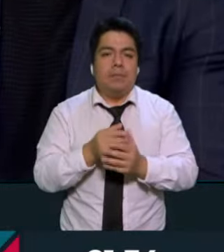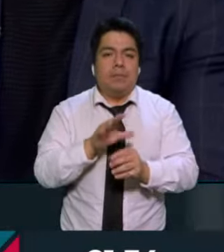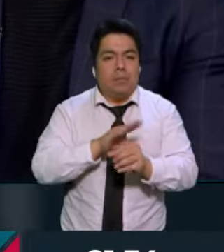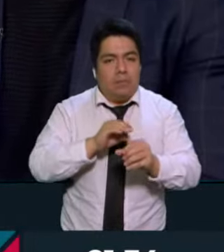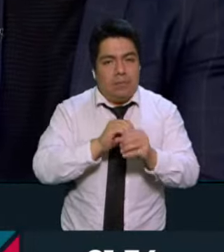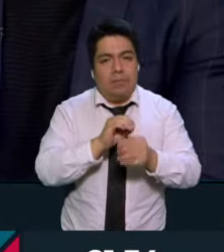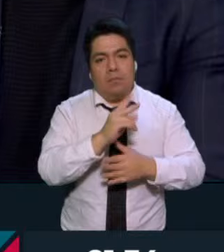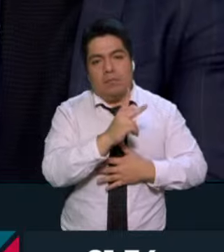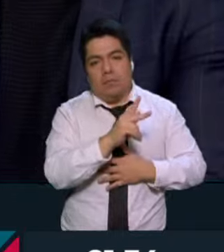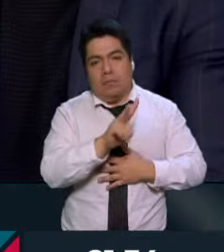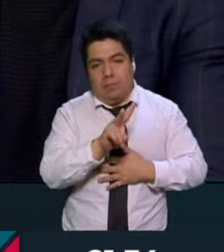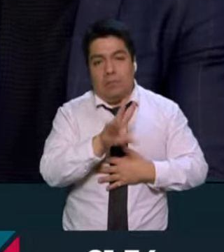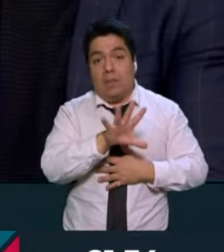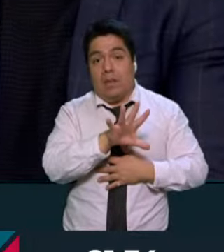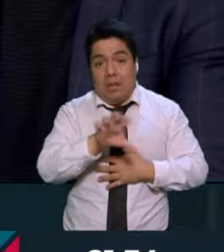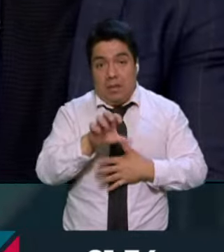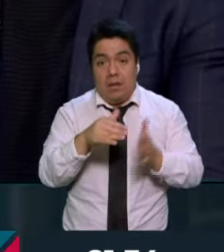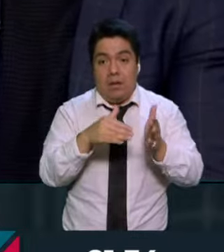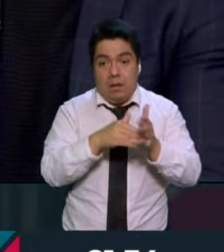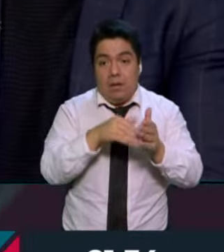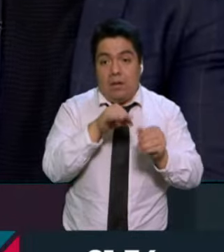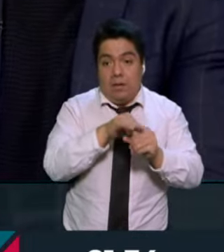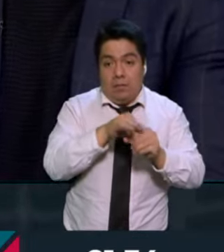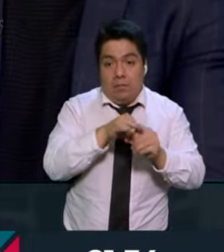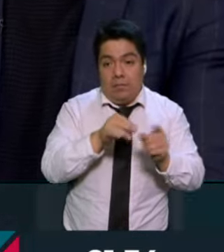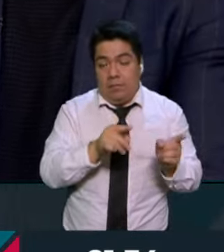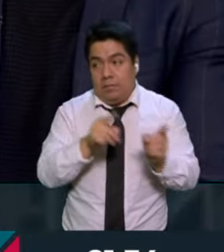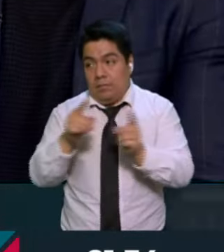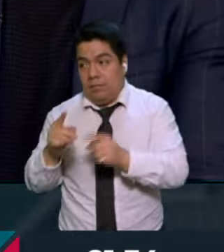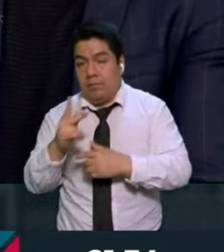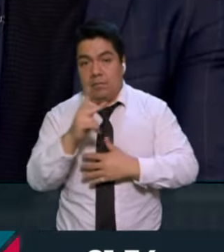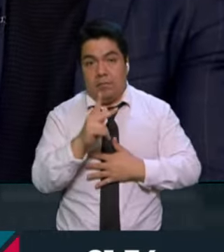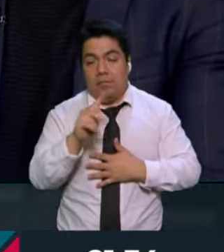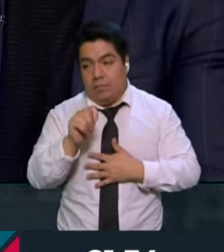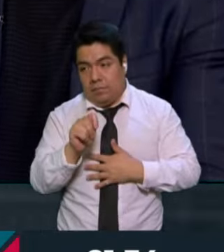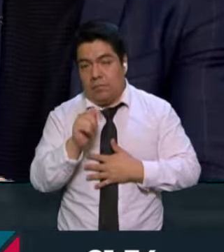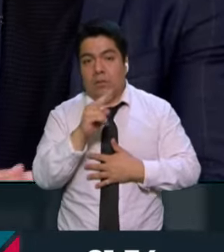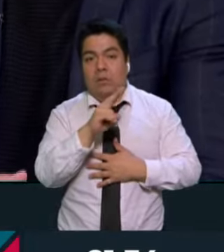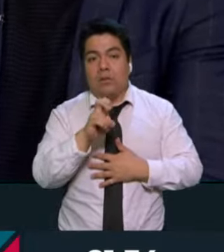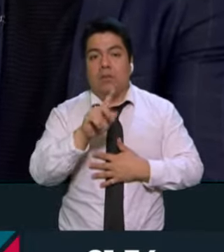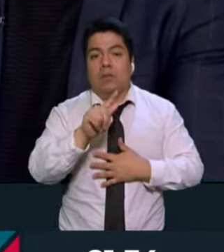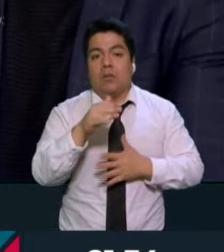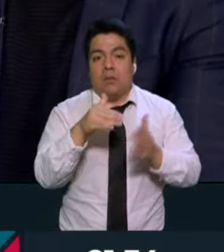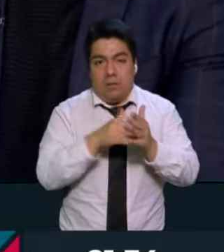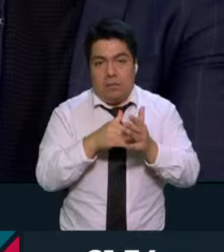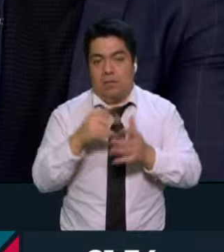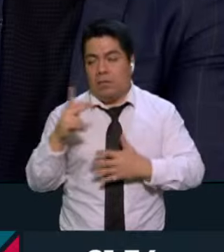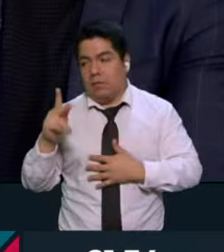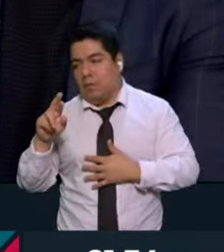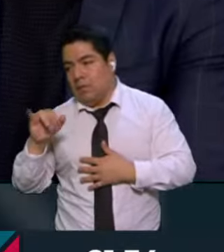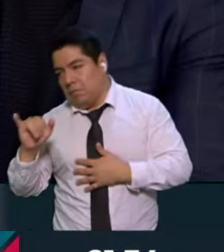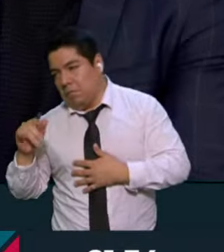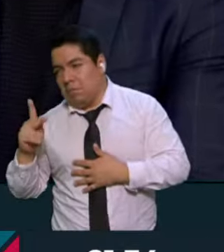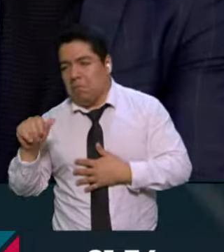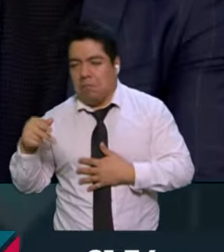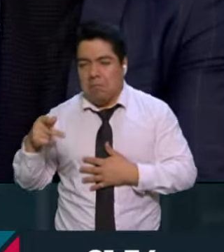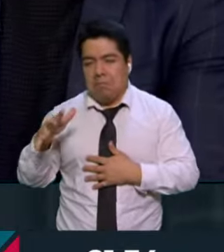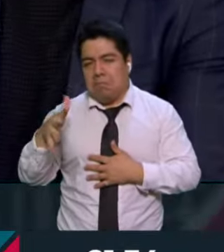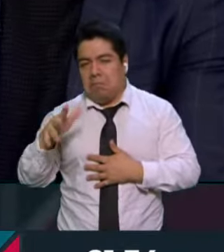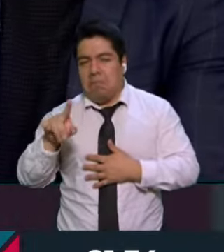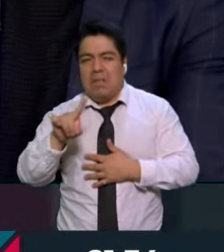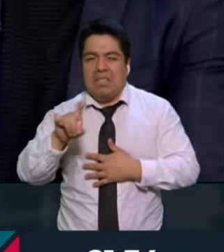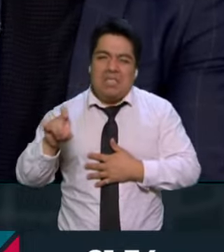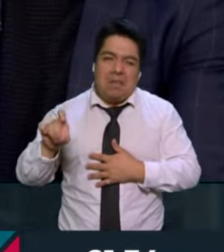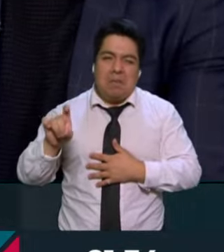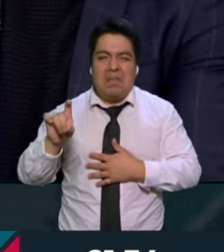Partido Verde se llevó 500 mil votos y el Partido del Trabajo 270 mil, mientras que PRI o PAN están rondando los 100 mil y